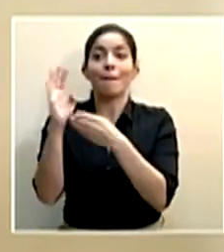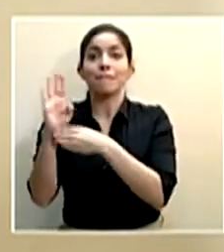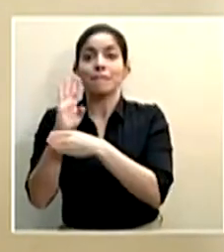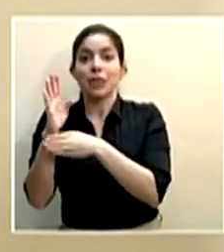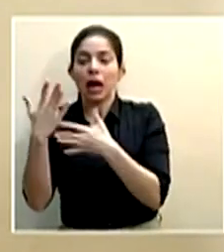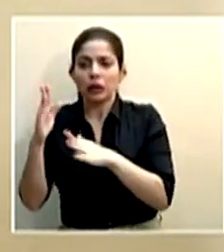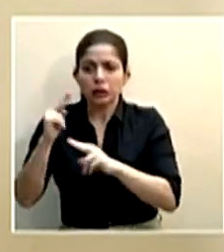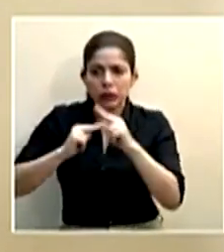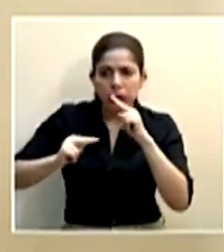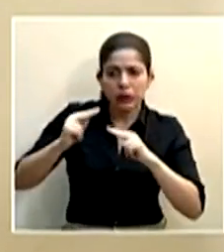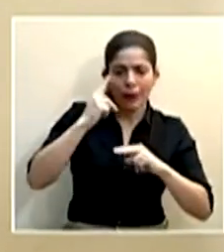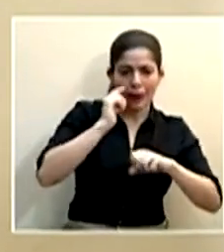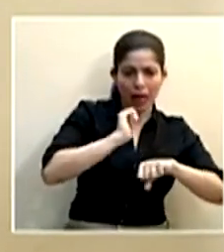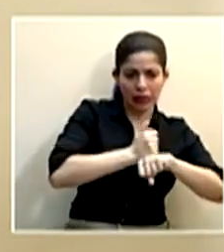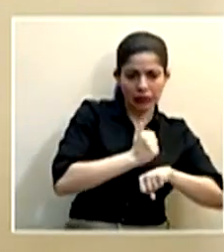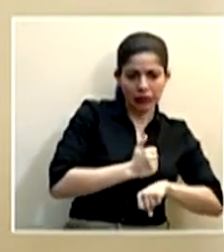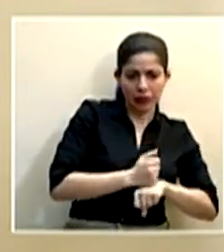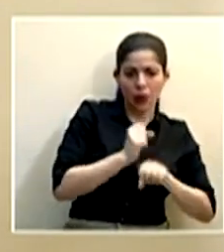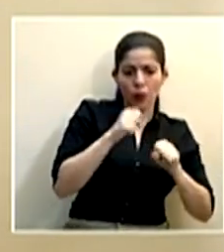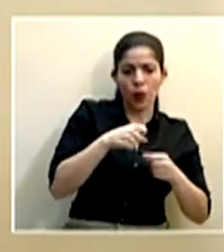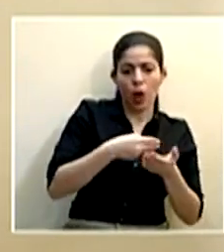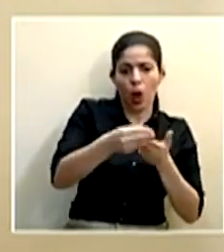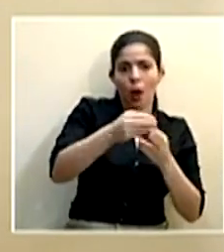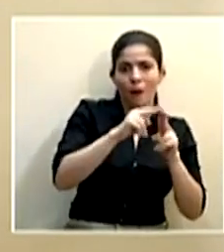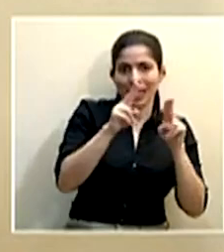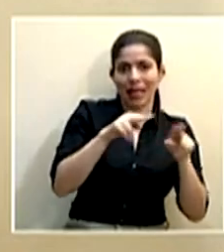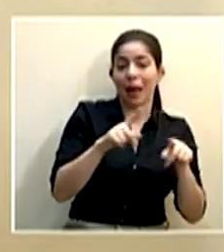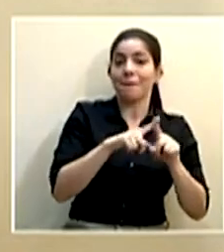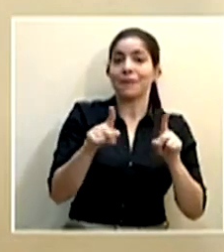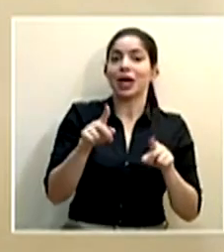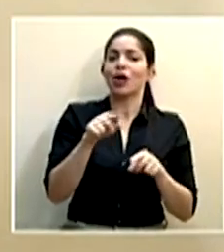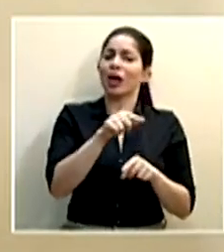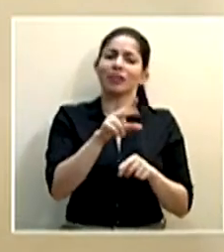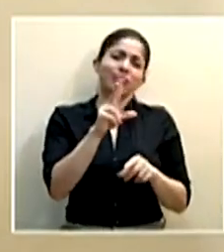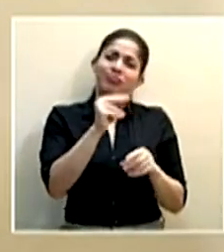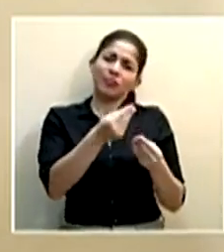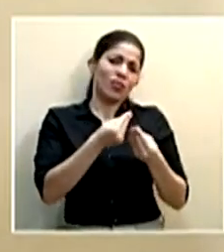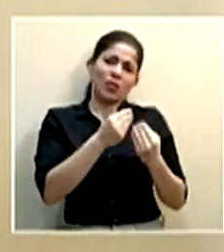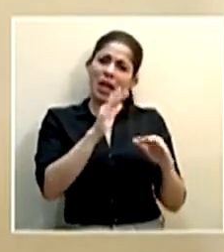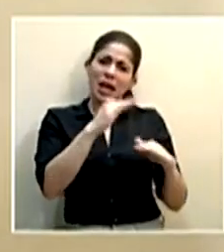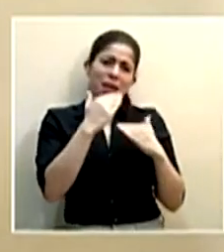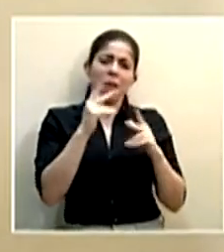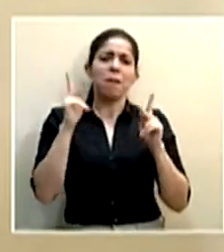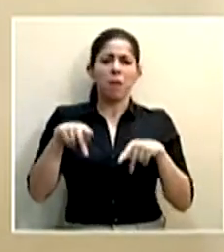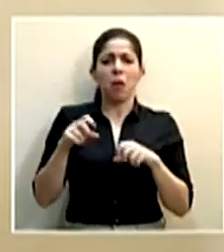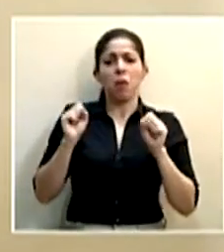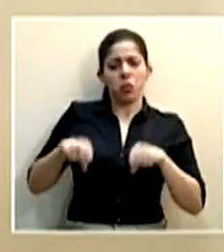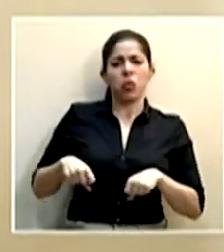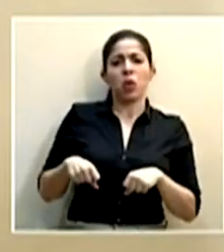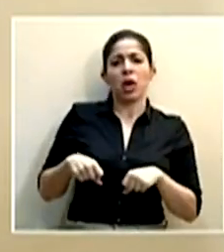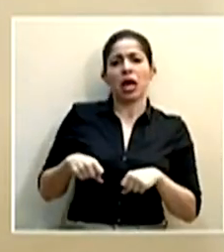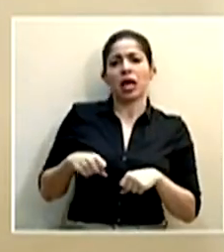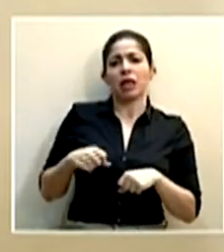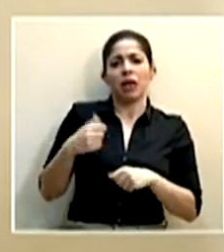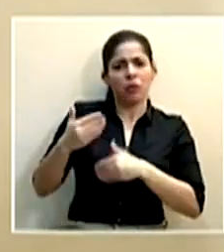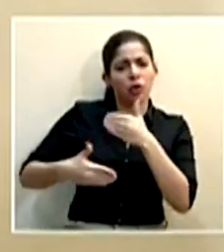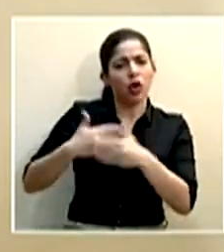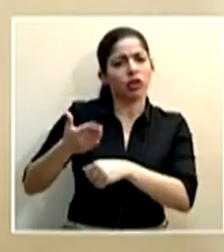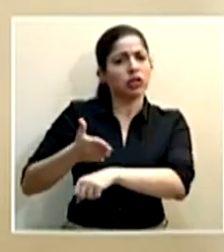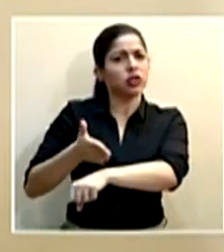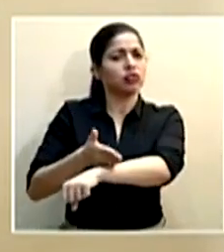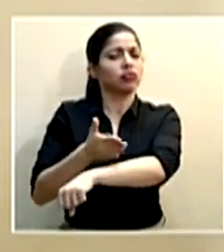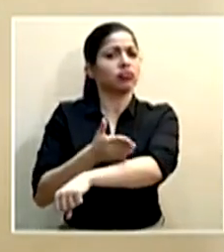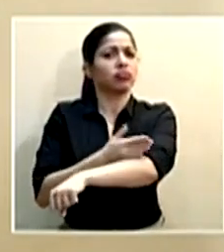para facilitar ese proceso de compra en línea, pero no va a ser una limitación para poder ir avanzando en este proceso